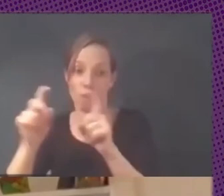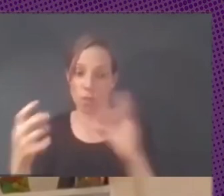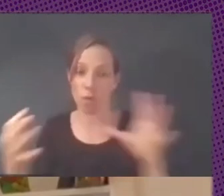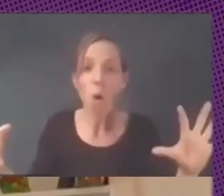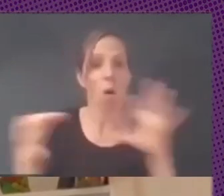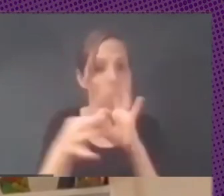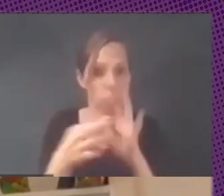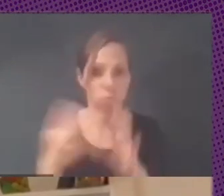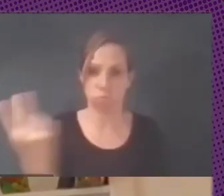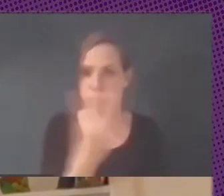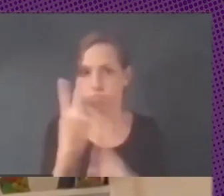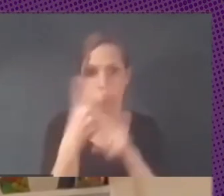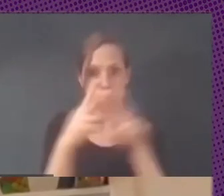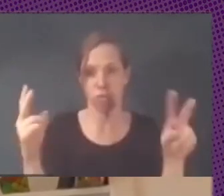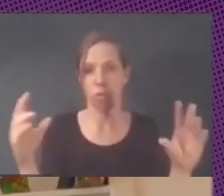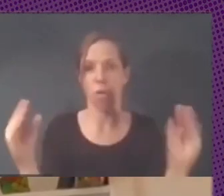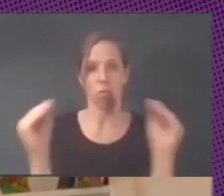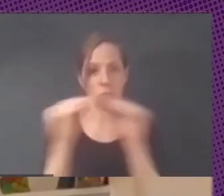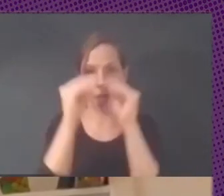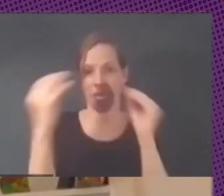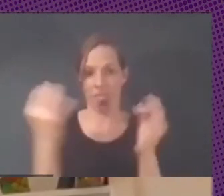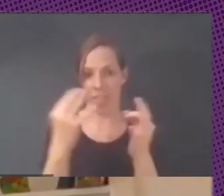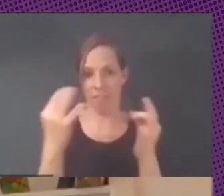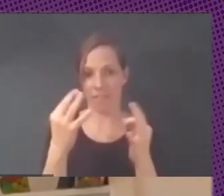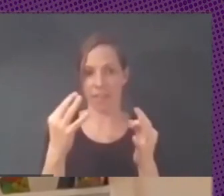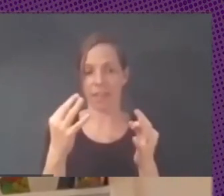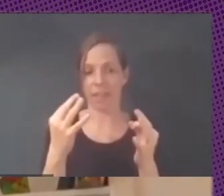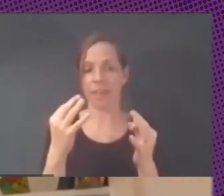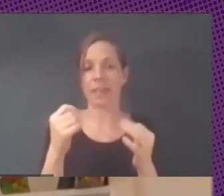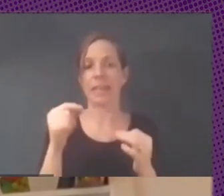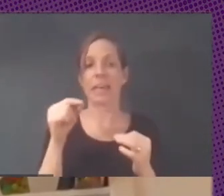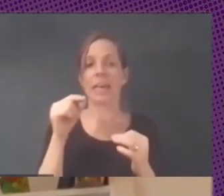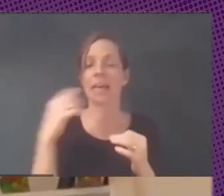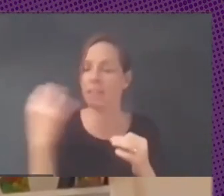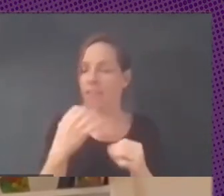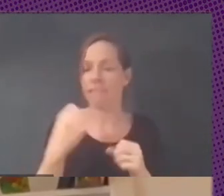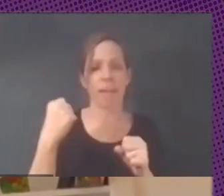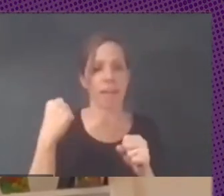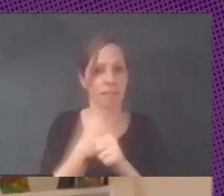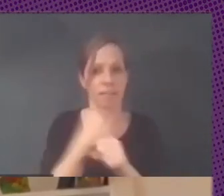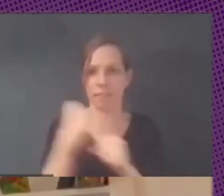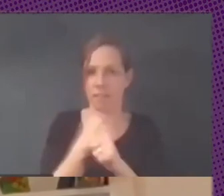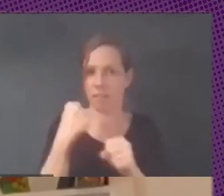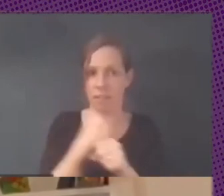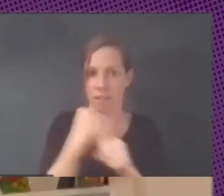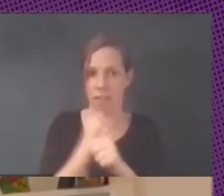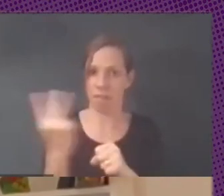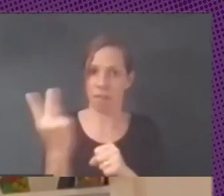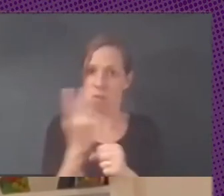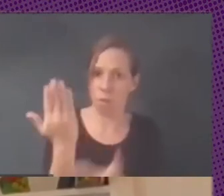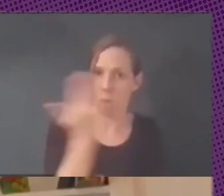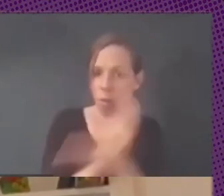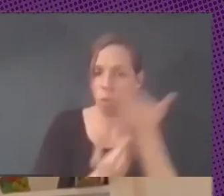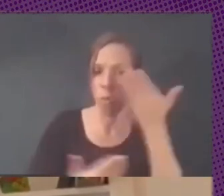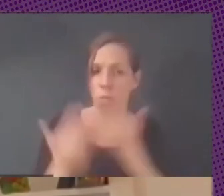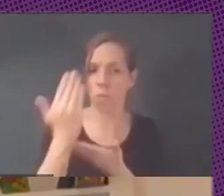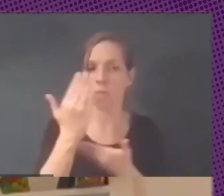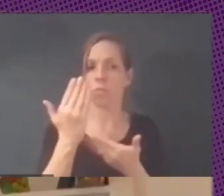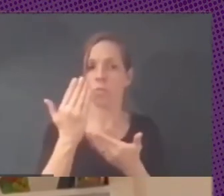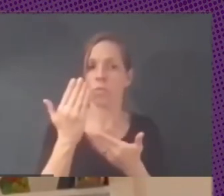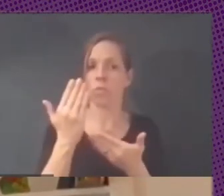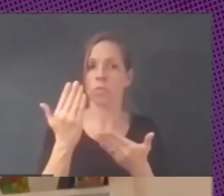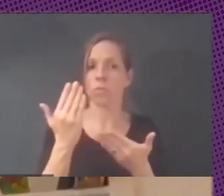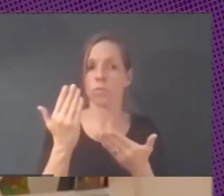vuelva conversación abierta tiene que haber un trabajo y quizás hay un defecto profesional tiene que haber un